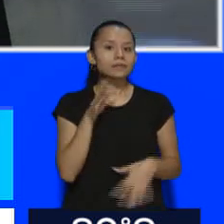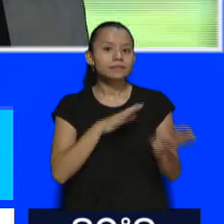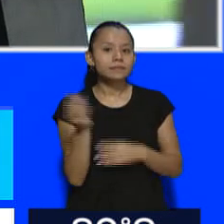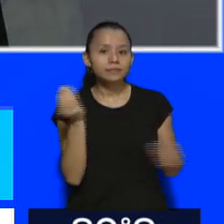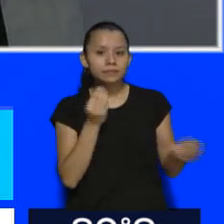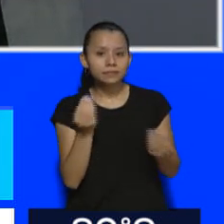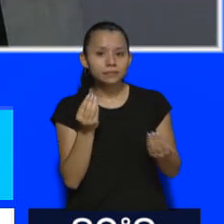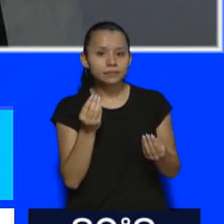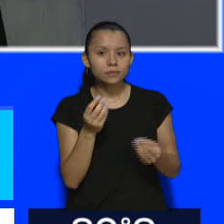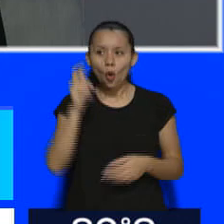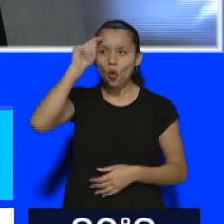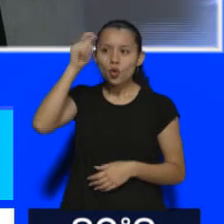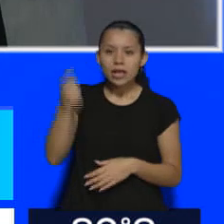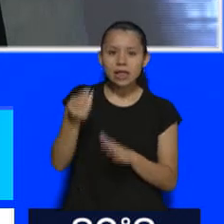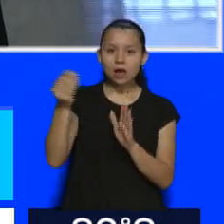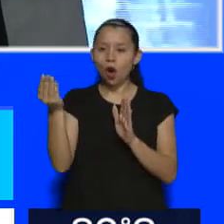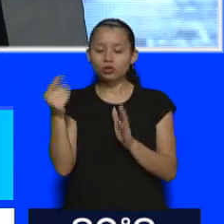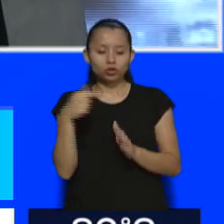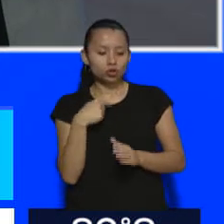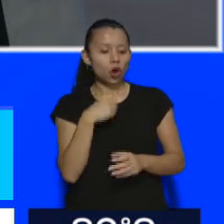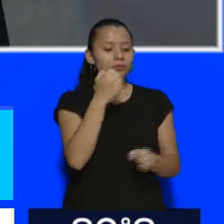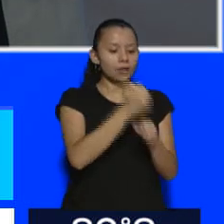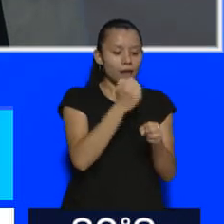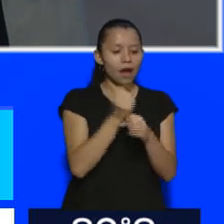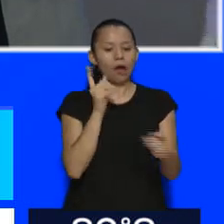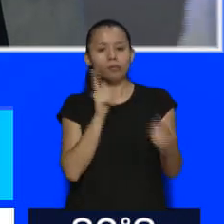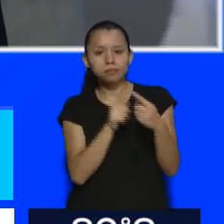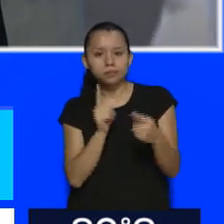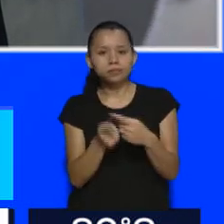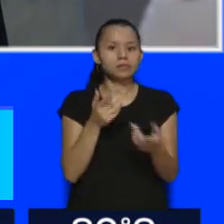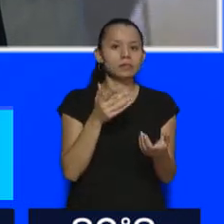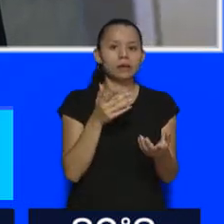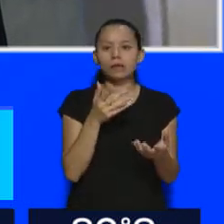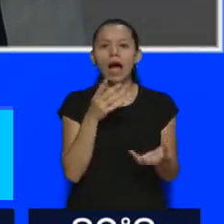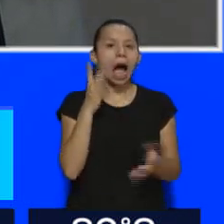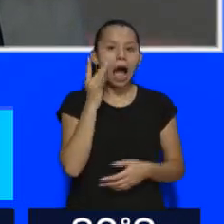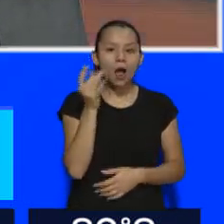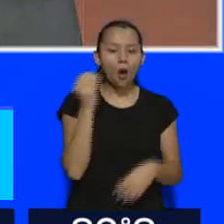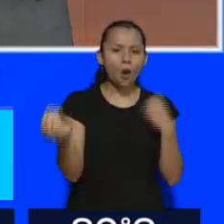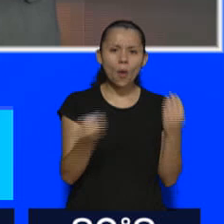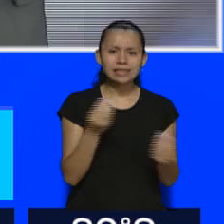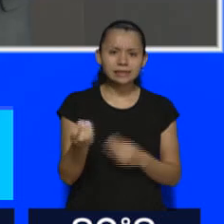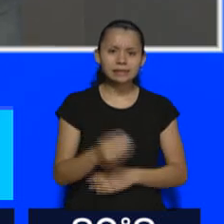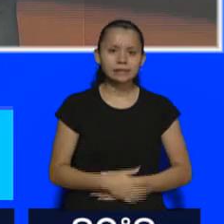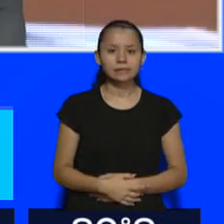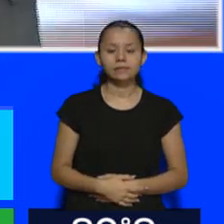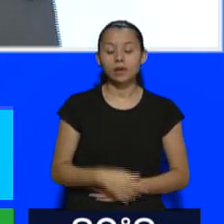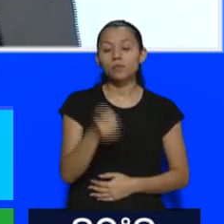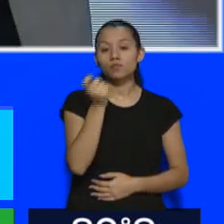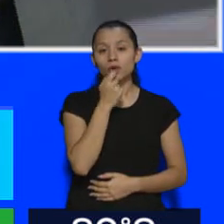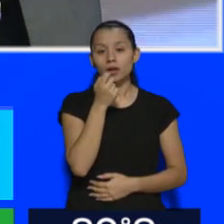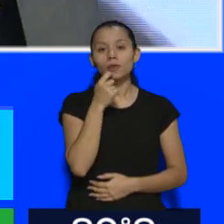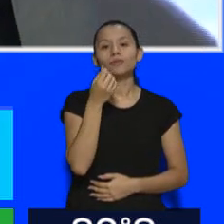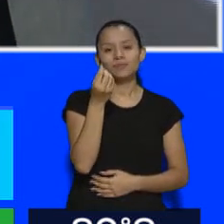sostiene la relación yo empleador o mi empleador y yo empleado? A ver, si contrataste a alguien el